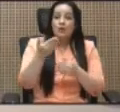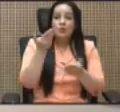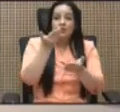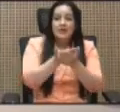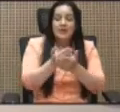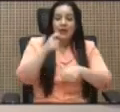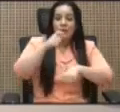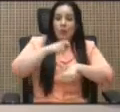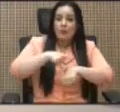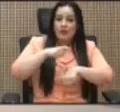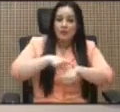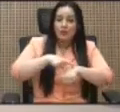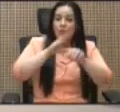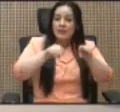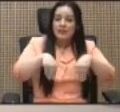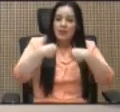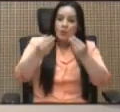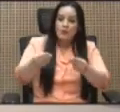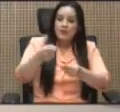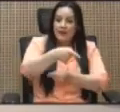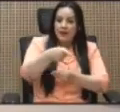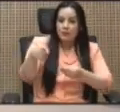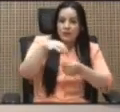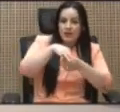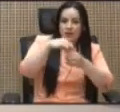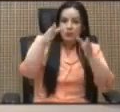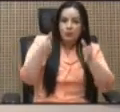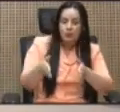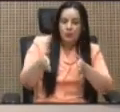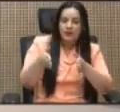de devolverle a los agricultores,